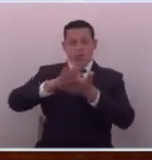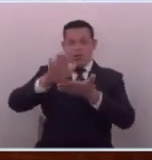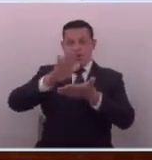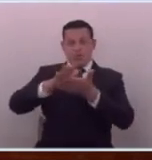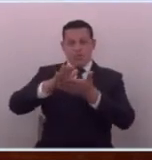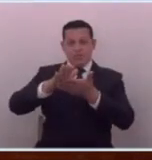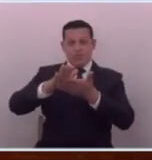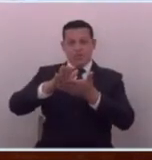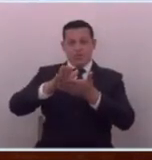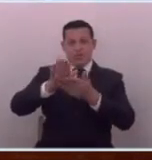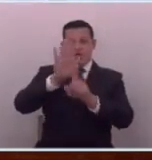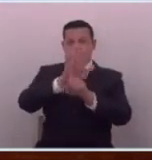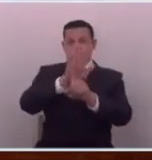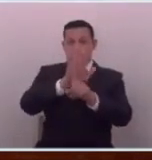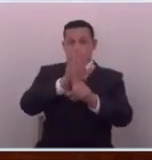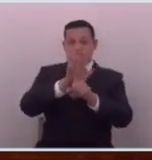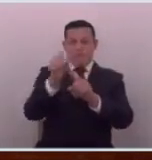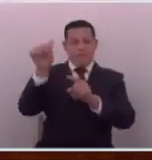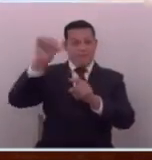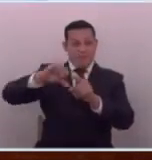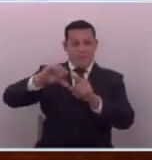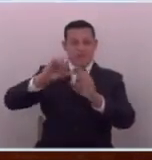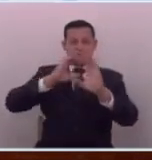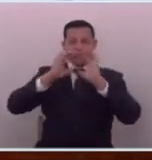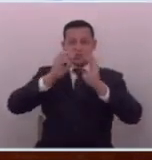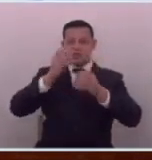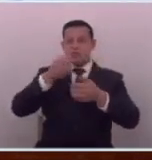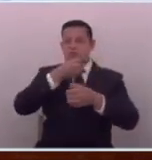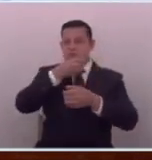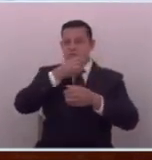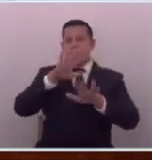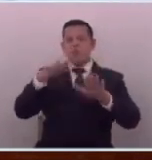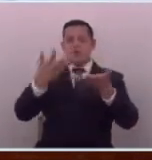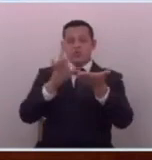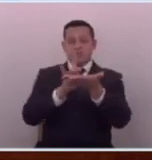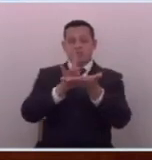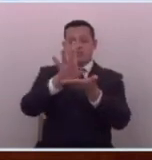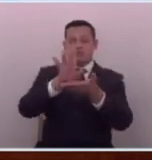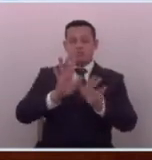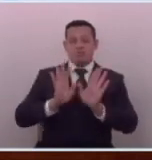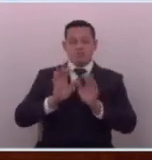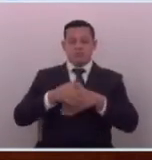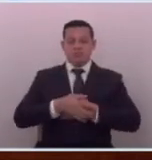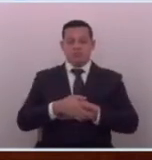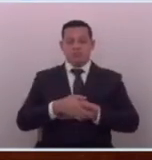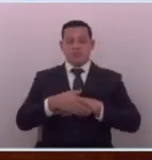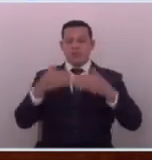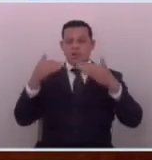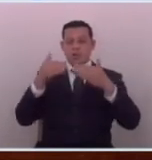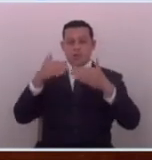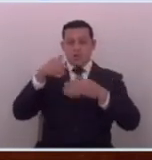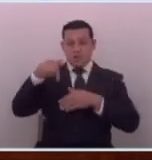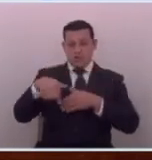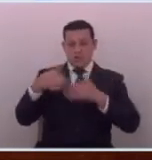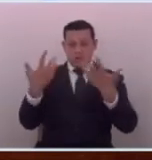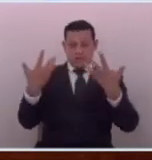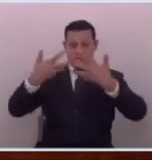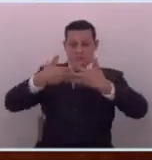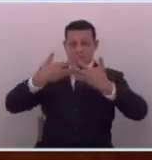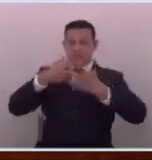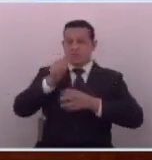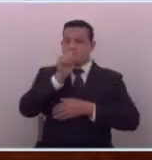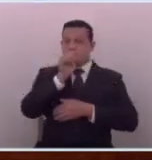consumimos su mal periodismo y por eso se van también se dijo aquí esas son empresas